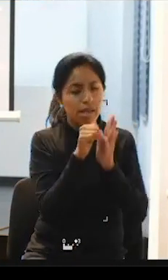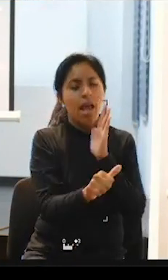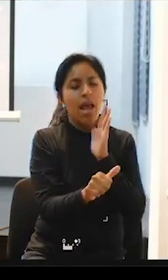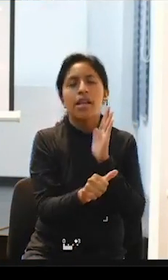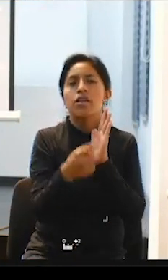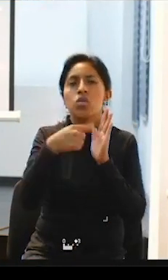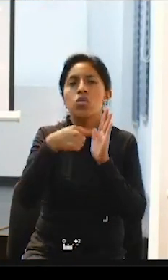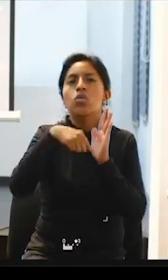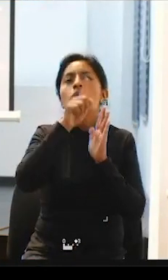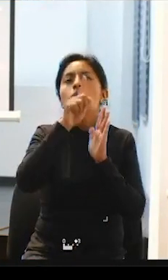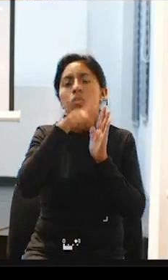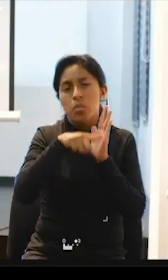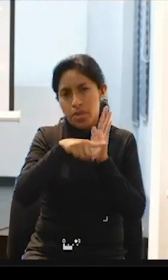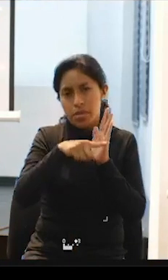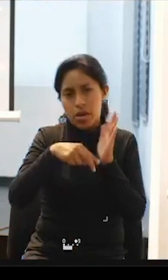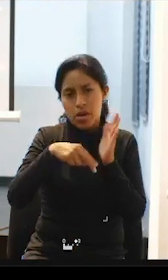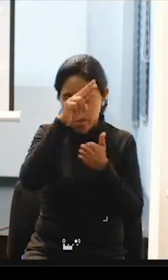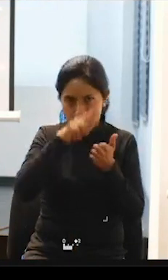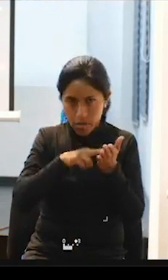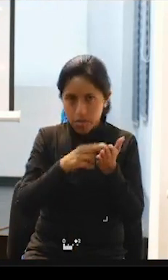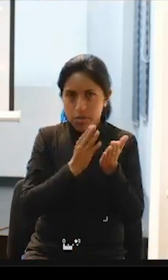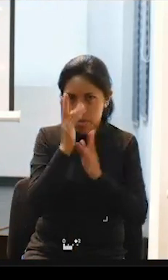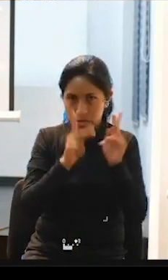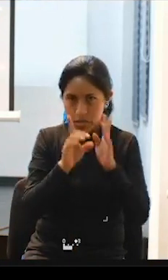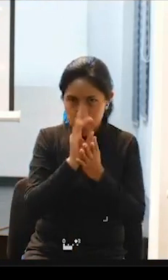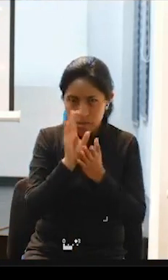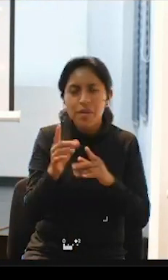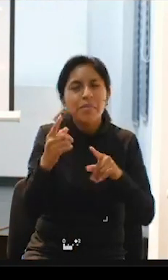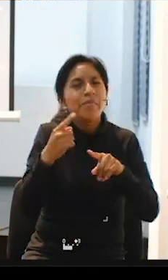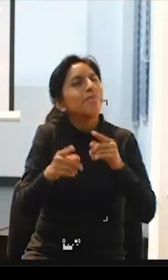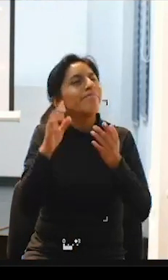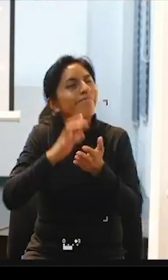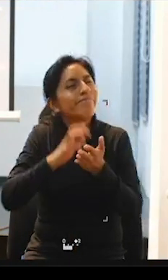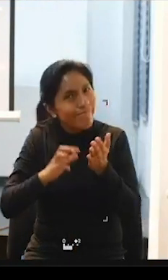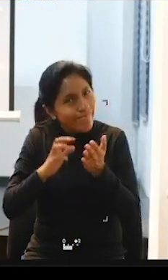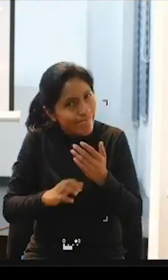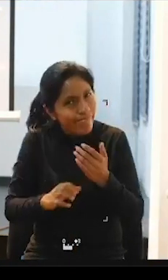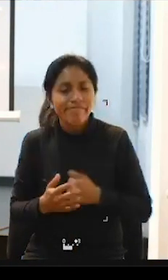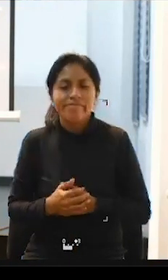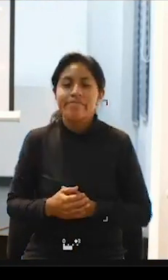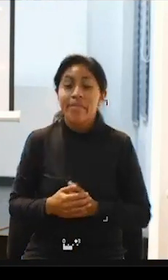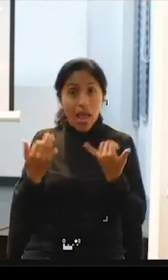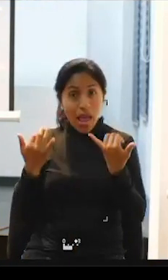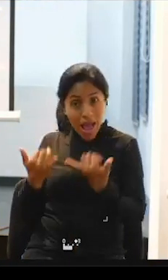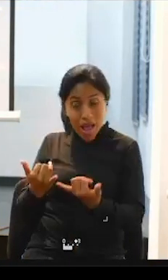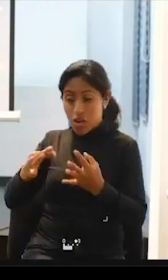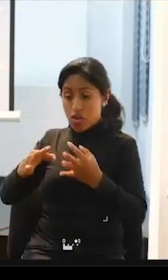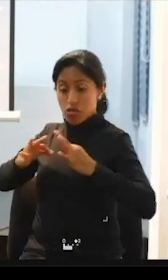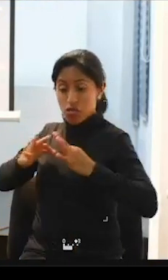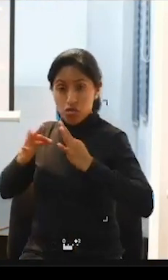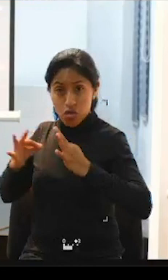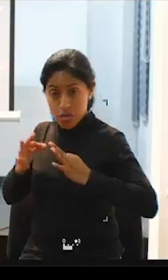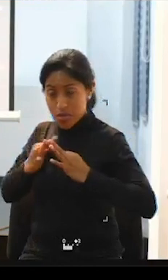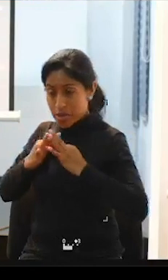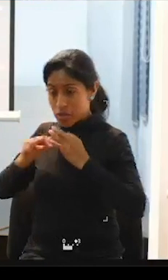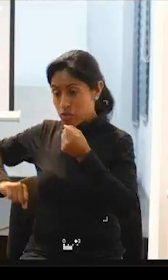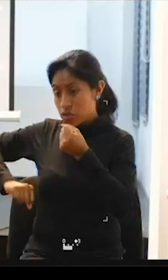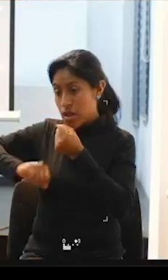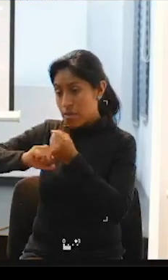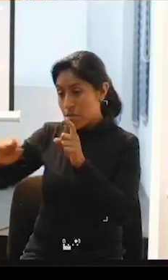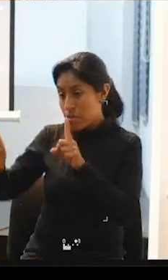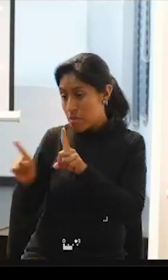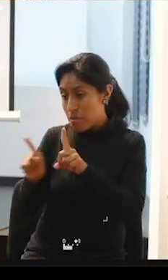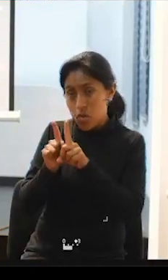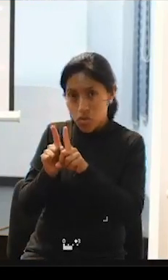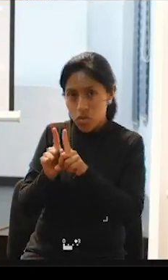esta ley pero en ese sentido nos falta bastante en cuanto a la formación de asistentes personales ya nosotros como centro